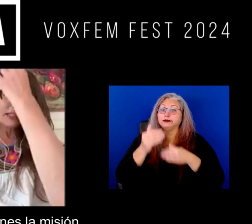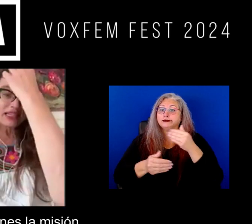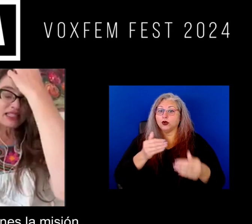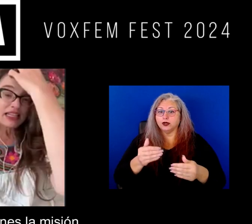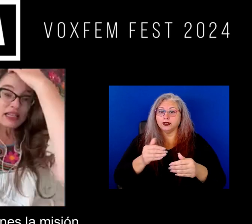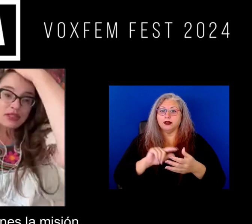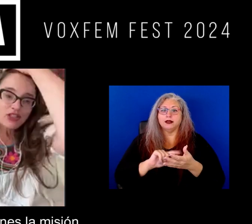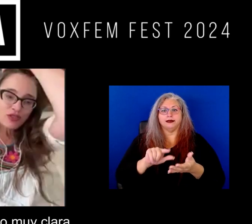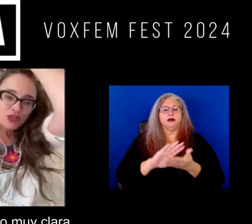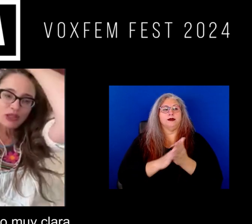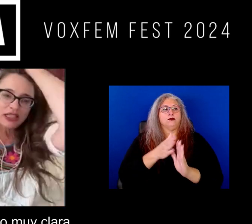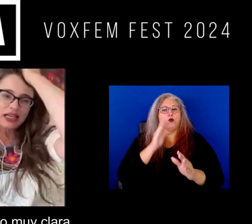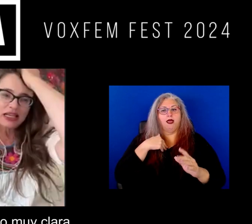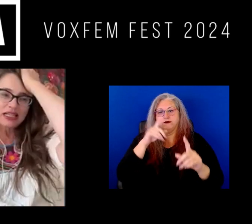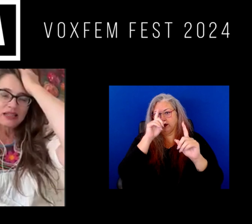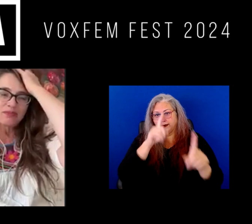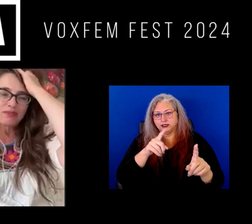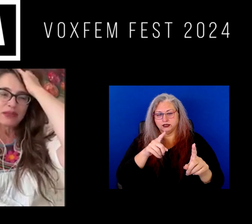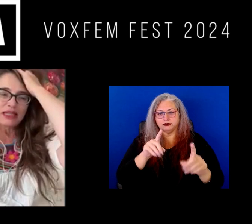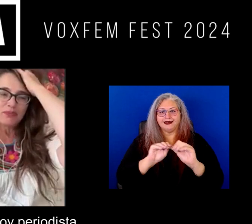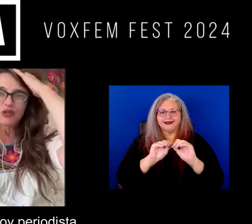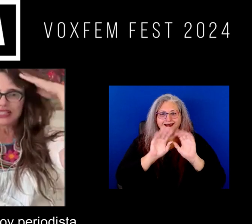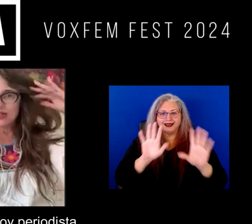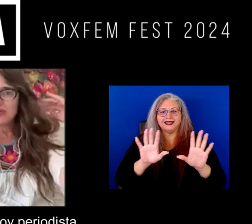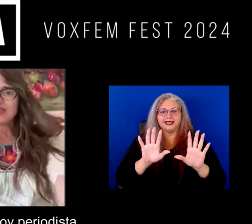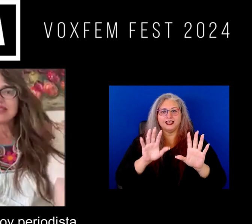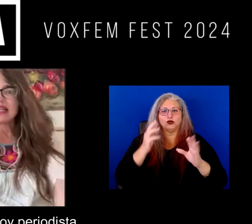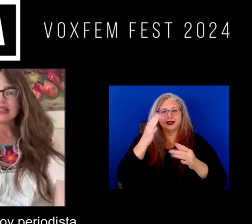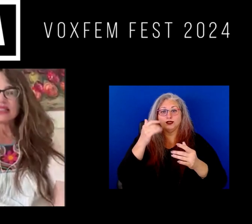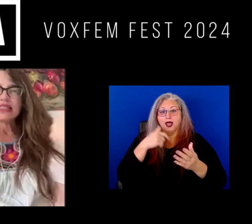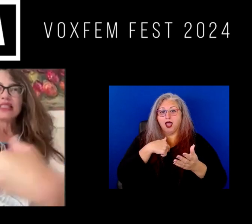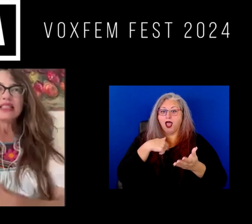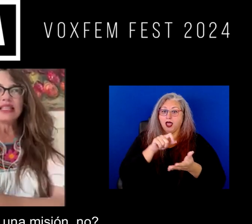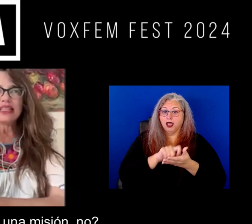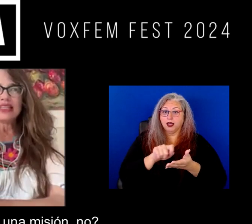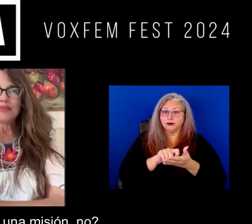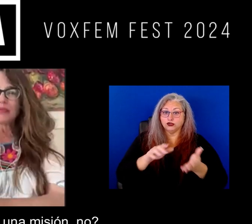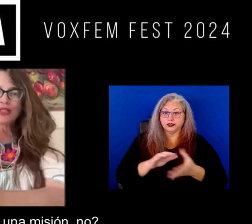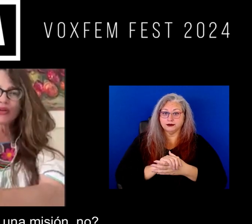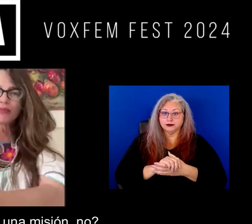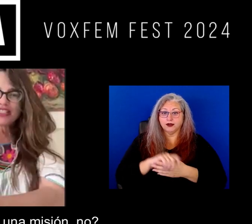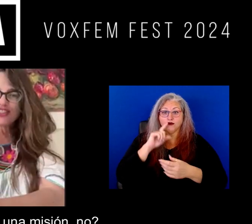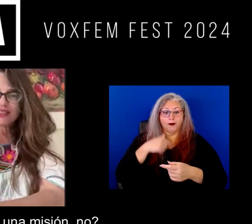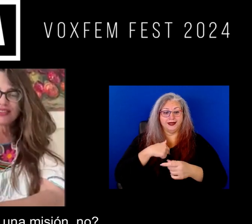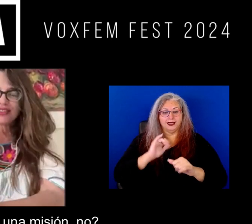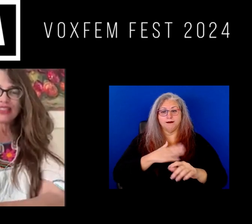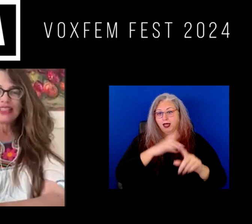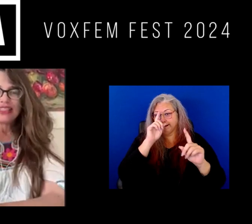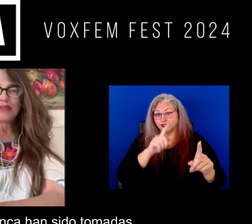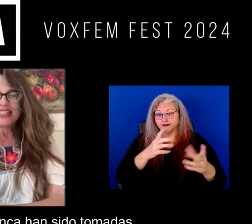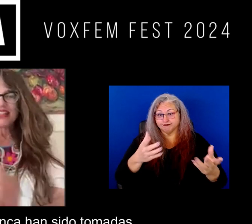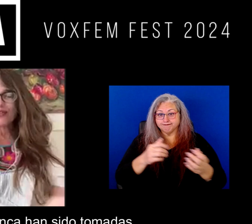tienes la misión, yo tengo muy clara por qué soy periodista y para mí es una misión,